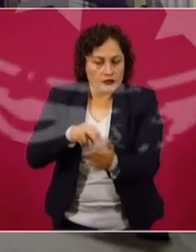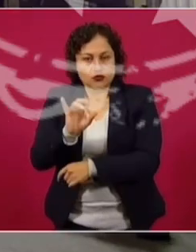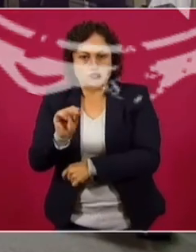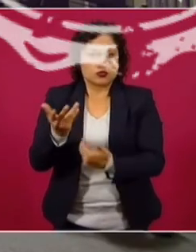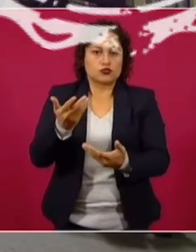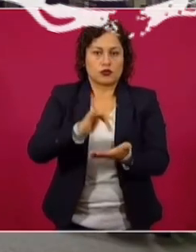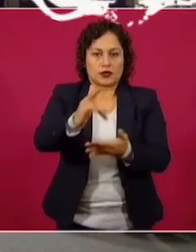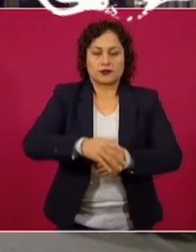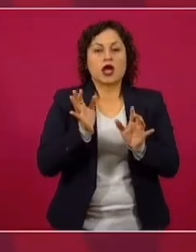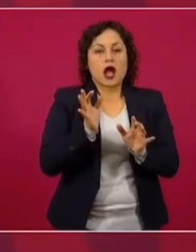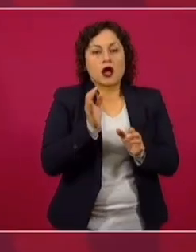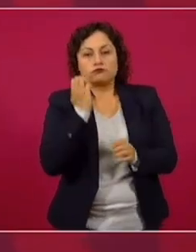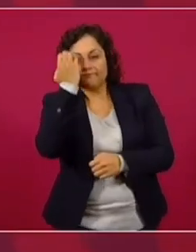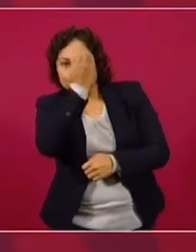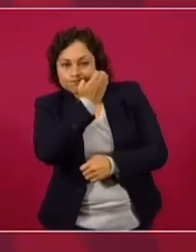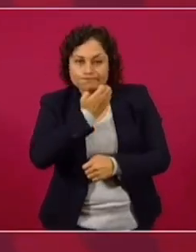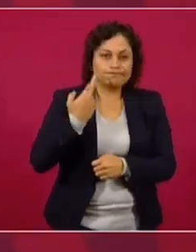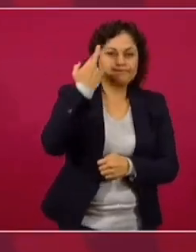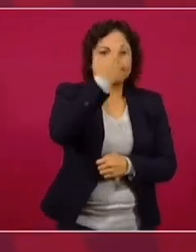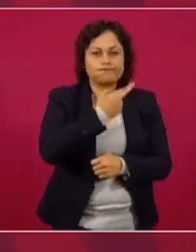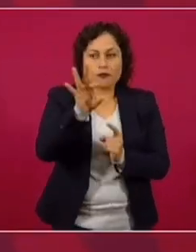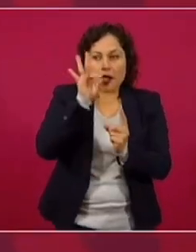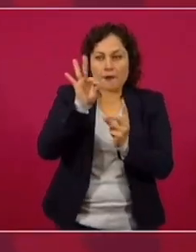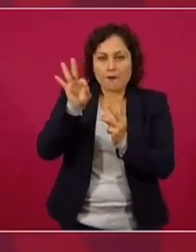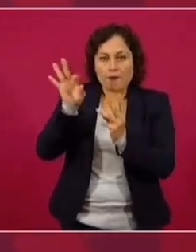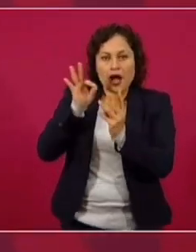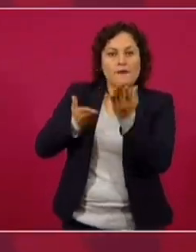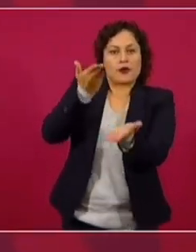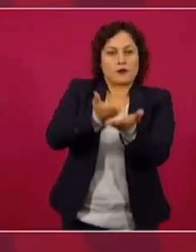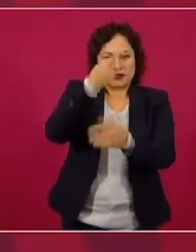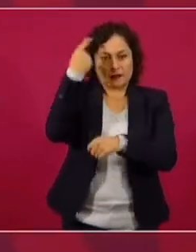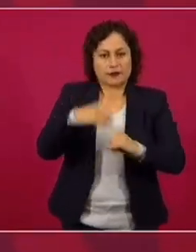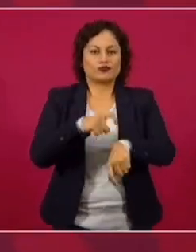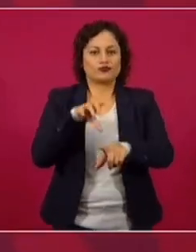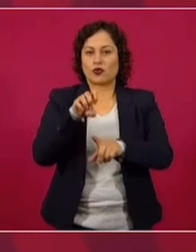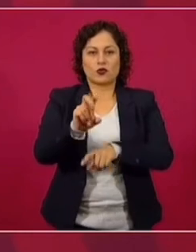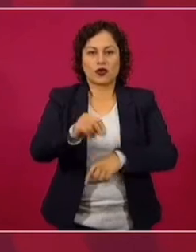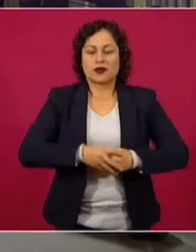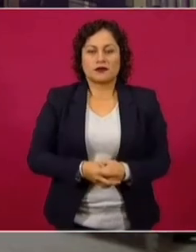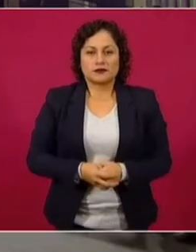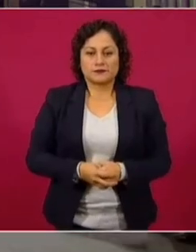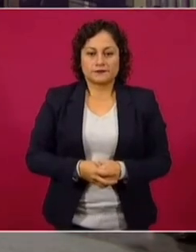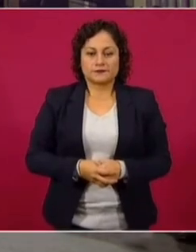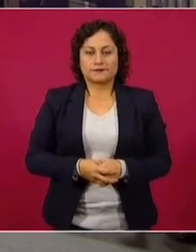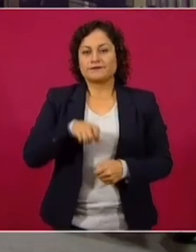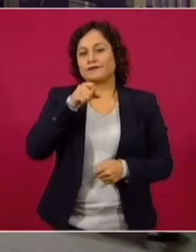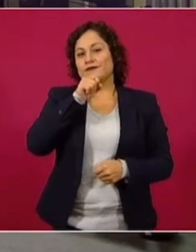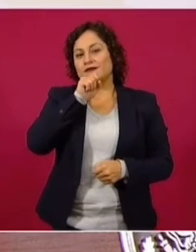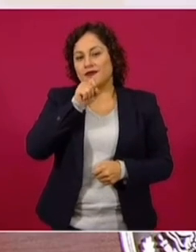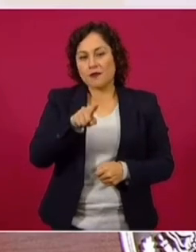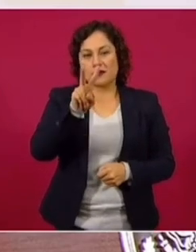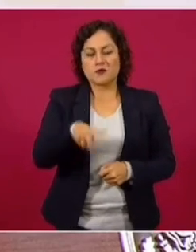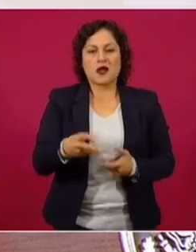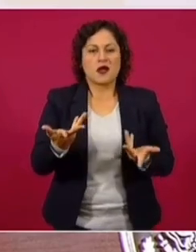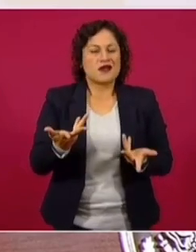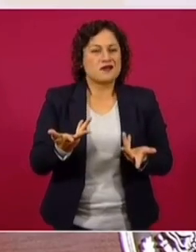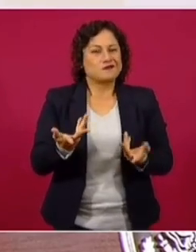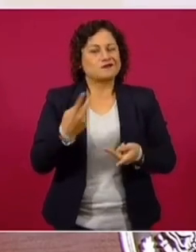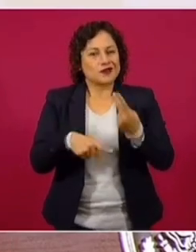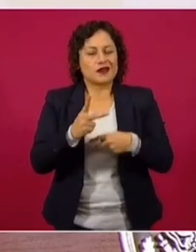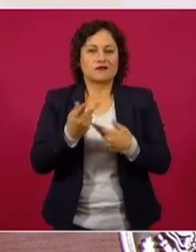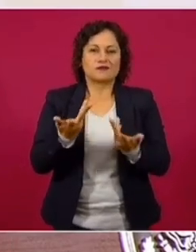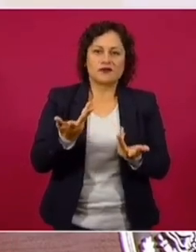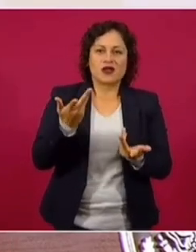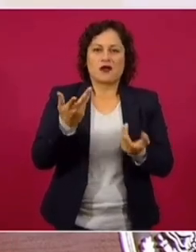Ya estamos viendo lo de las propuestas para que se mantengan estos órganos. Ya no nos va a dar tiempo a nosotros. Genera mucha polémica